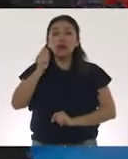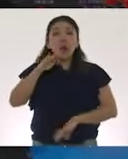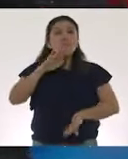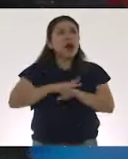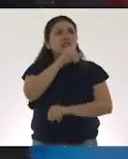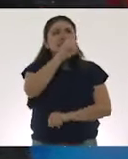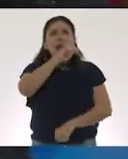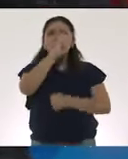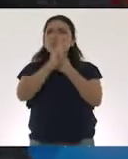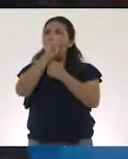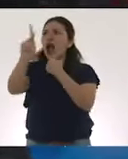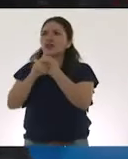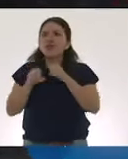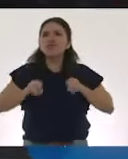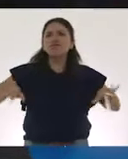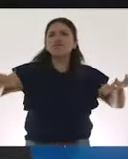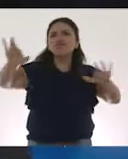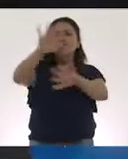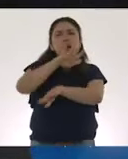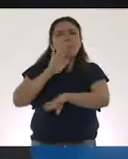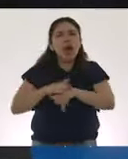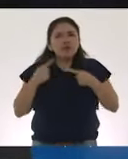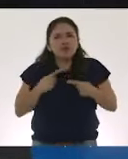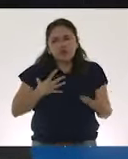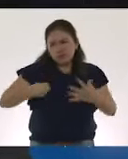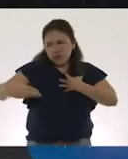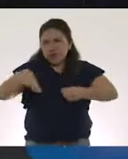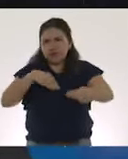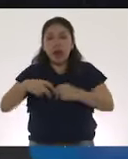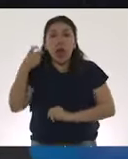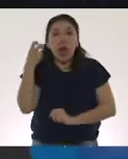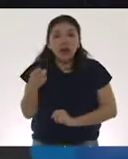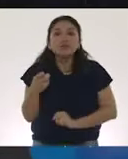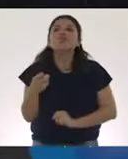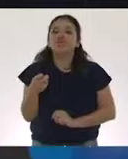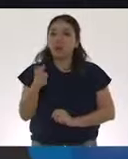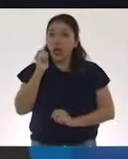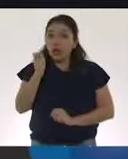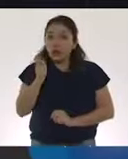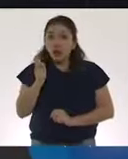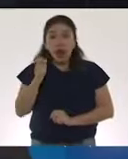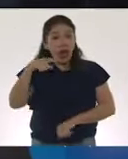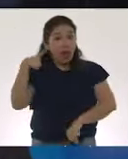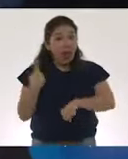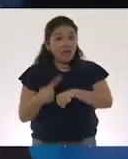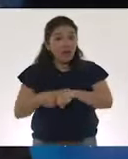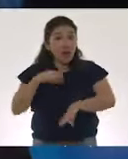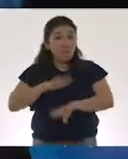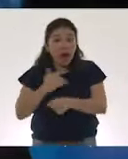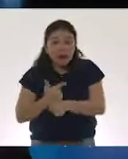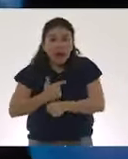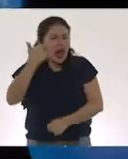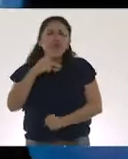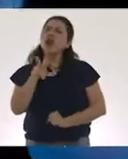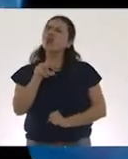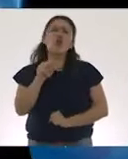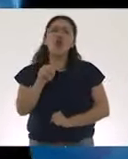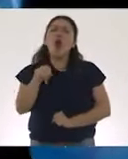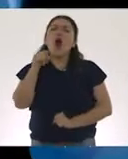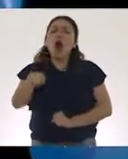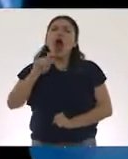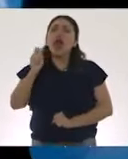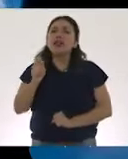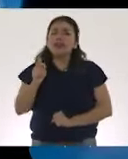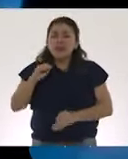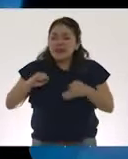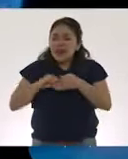100 países y se contagia rápido entre la población. No quiere decir que sea una enfermedad más grave, sino que está casi